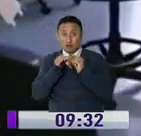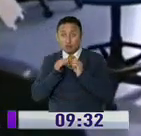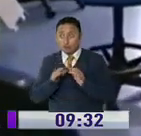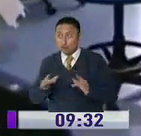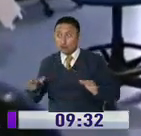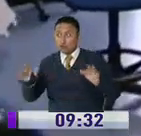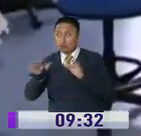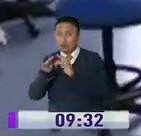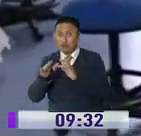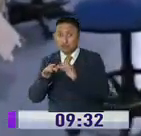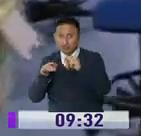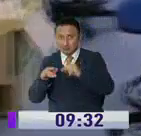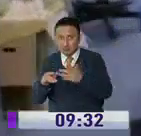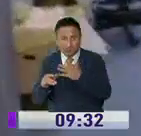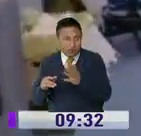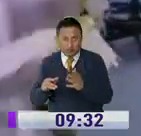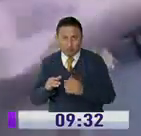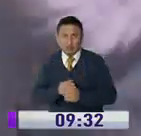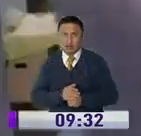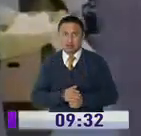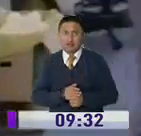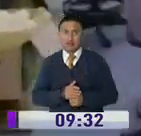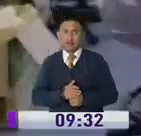porque ni siquiera se había descubierto.